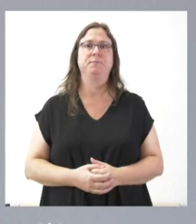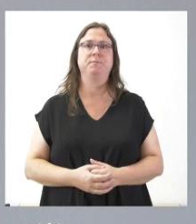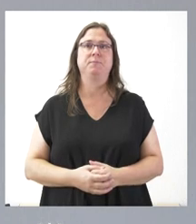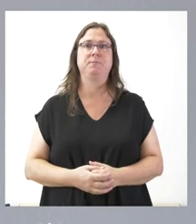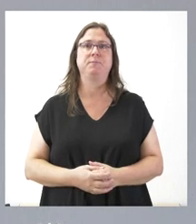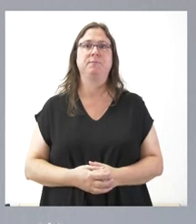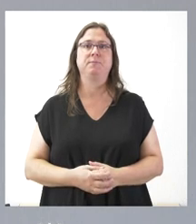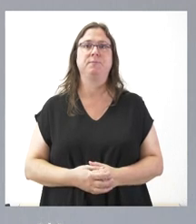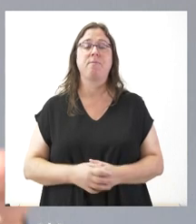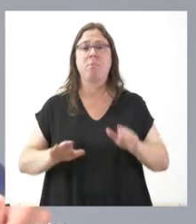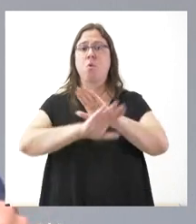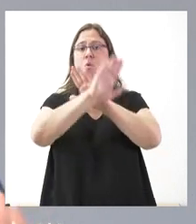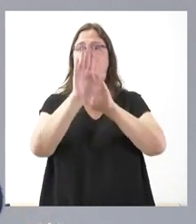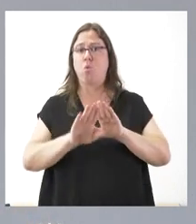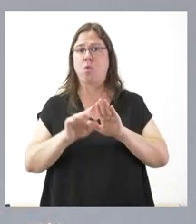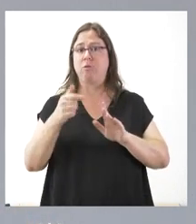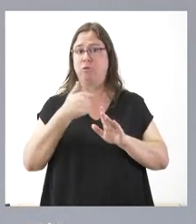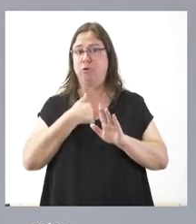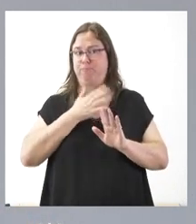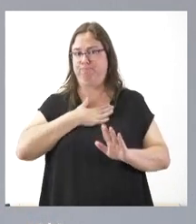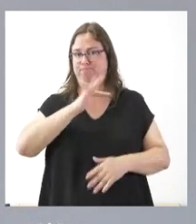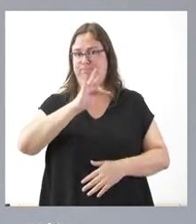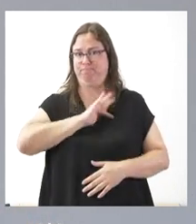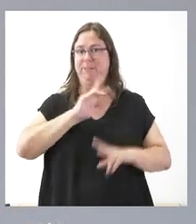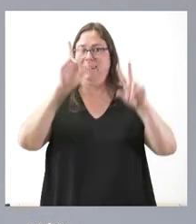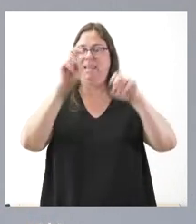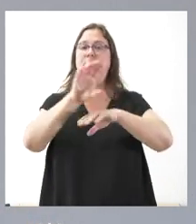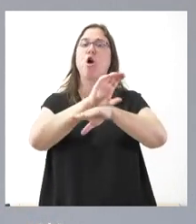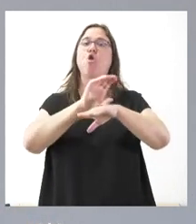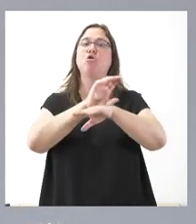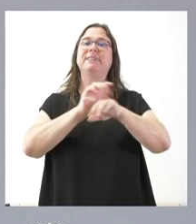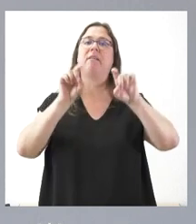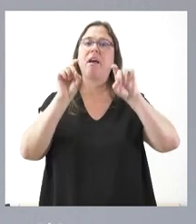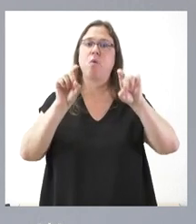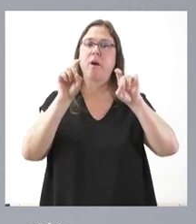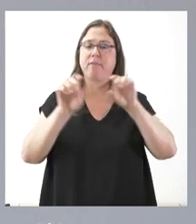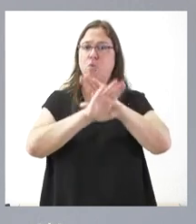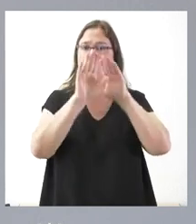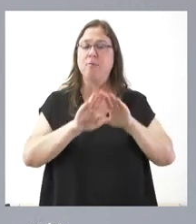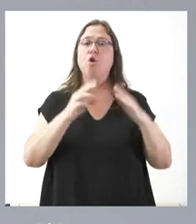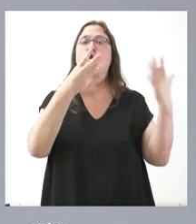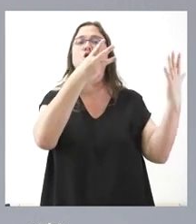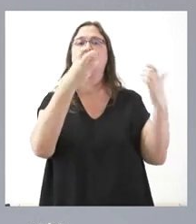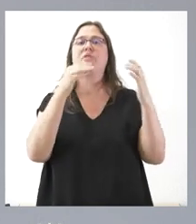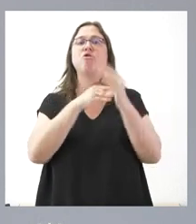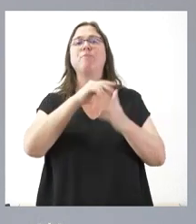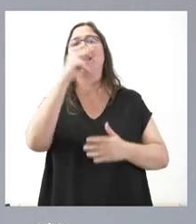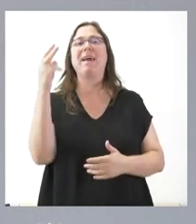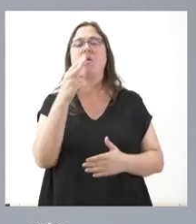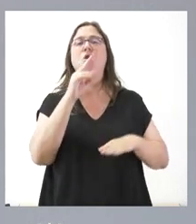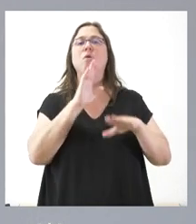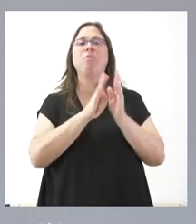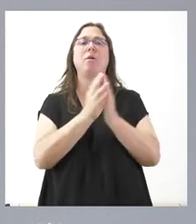Y, por último, en lo que yo intervengo y lo que respecta a la Consejería de Educación, 800.000 euros para el